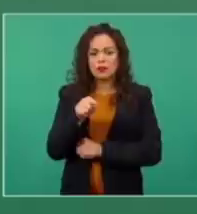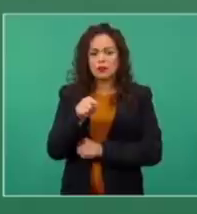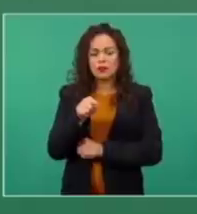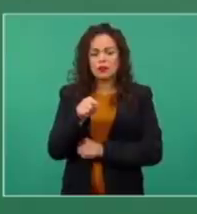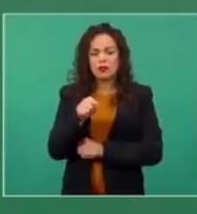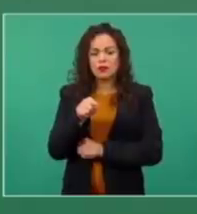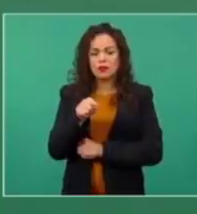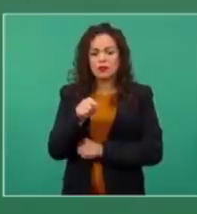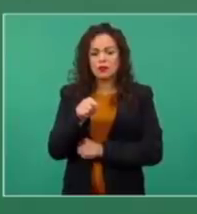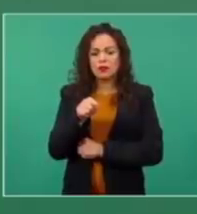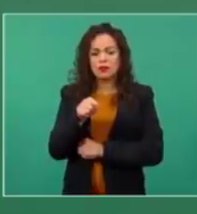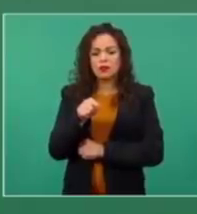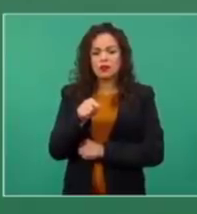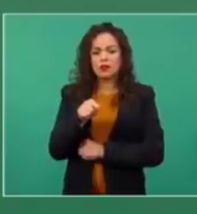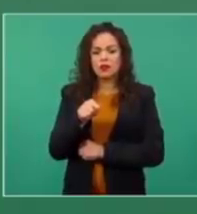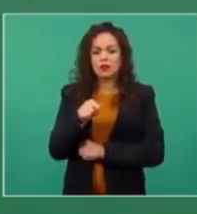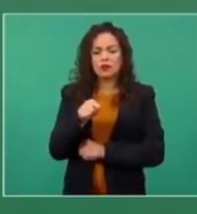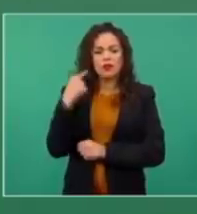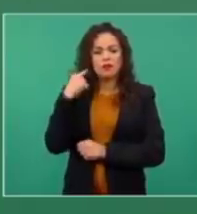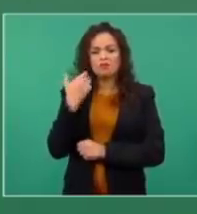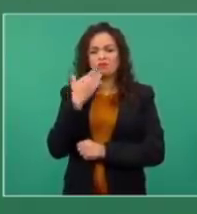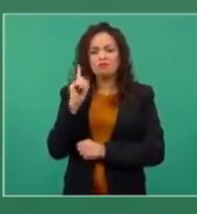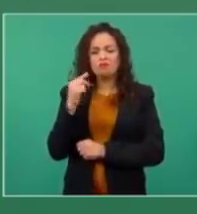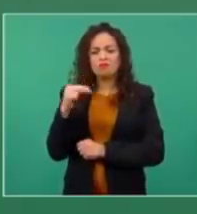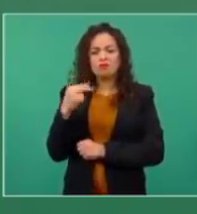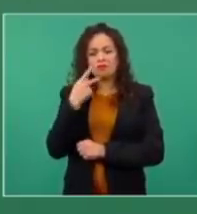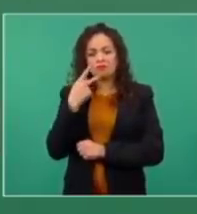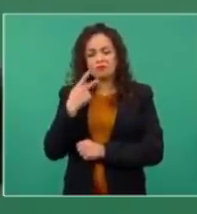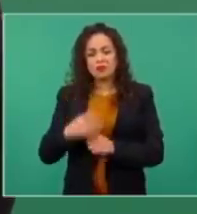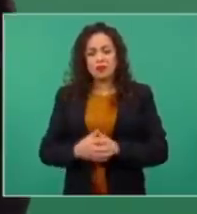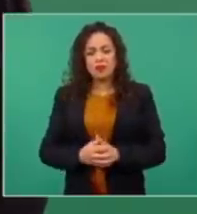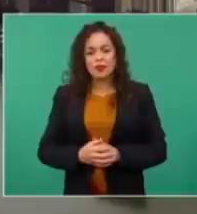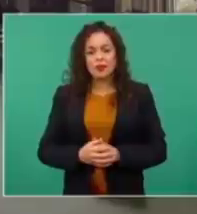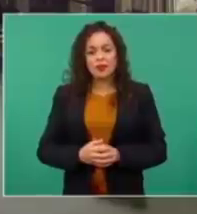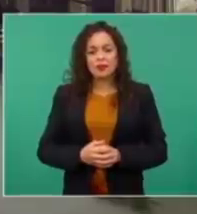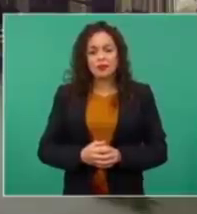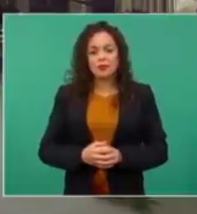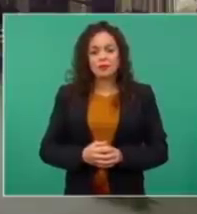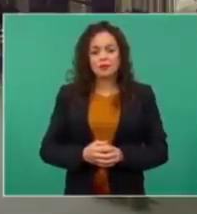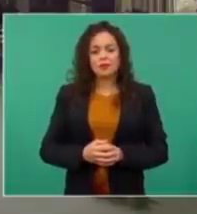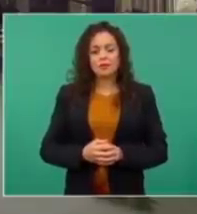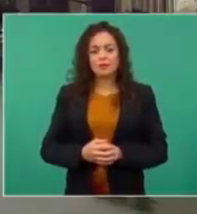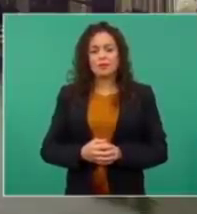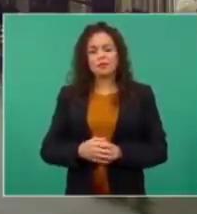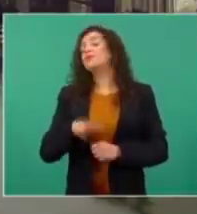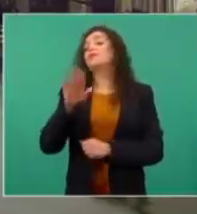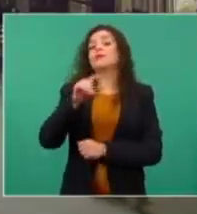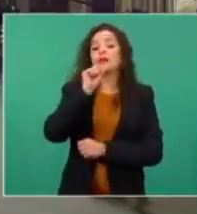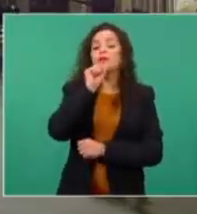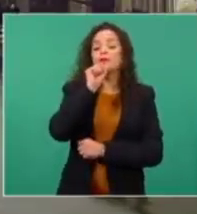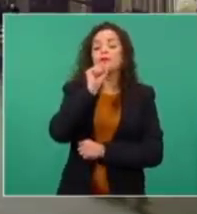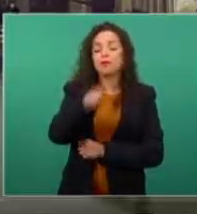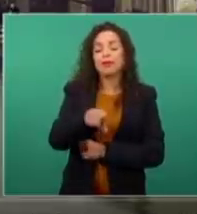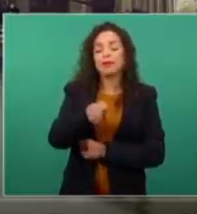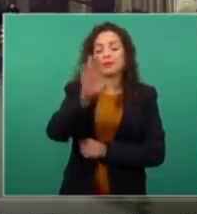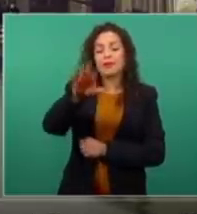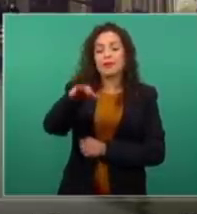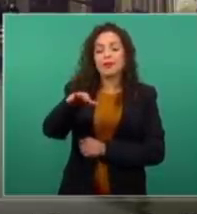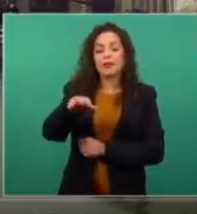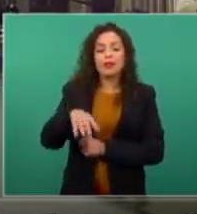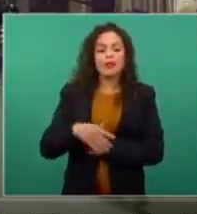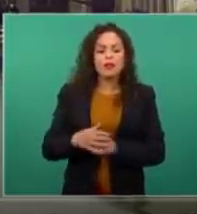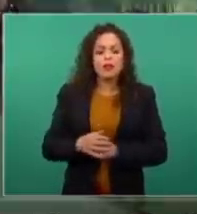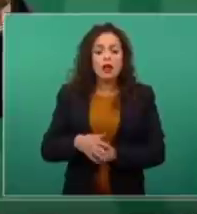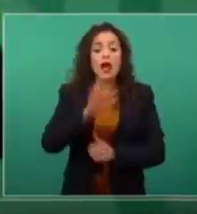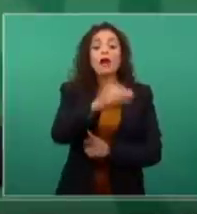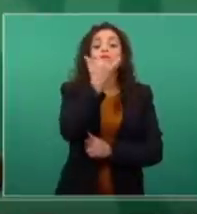Pues, sí, en ese tiempo, ¿no? Presidente, también, bueno, pues, en este sentido, en torno a lo que ha surgido de la… Ah, también, pero